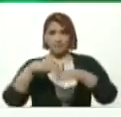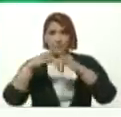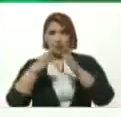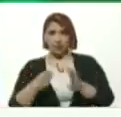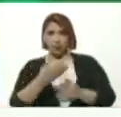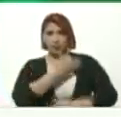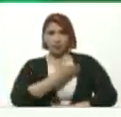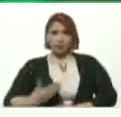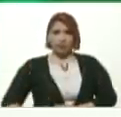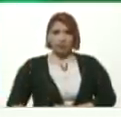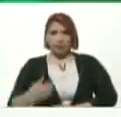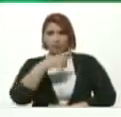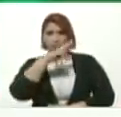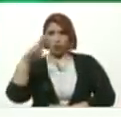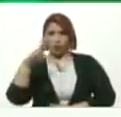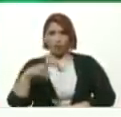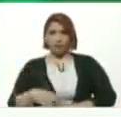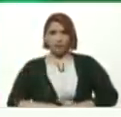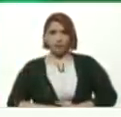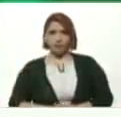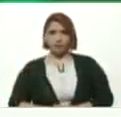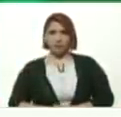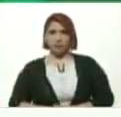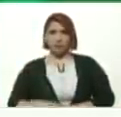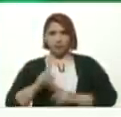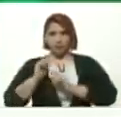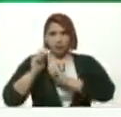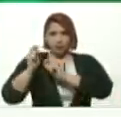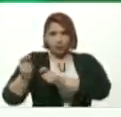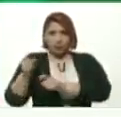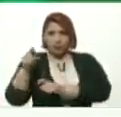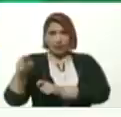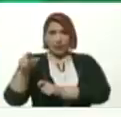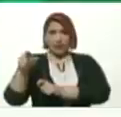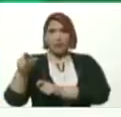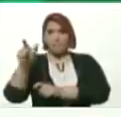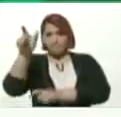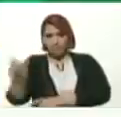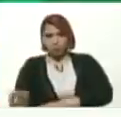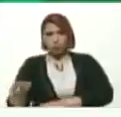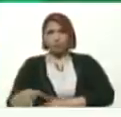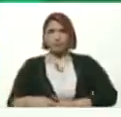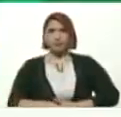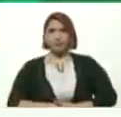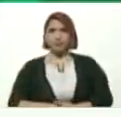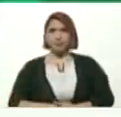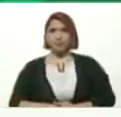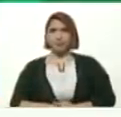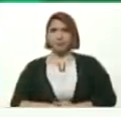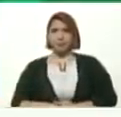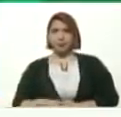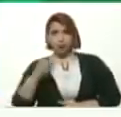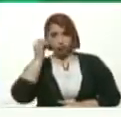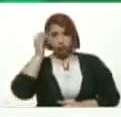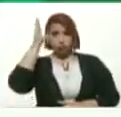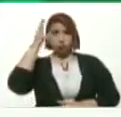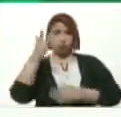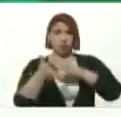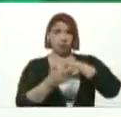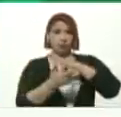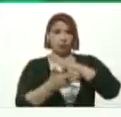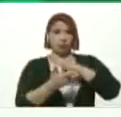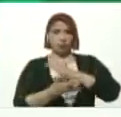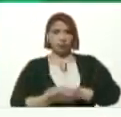presidencia De la república Lo he encargado a él Personalmente Por su conocimiento Tecnológico